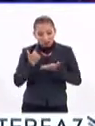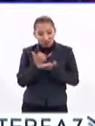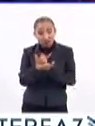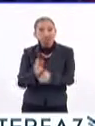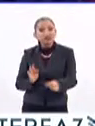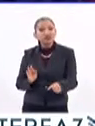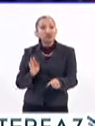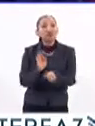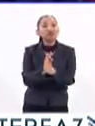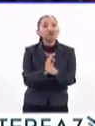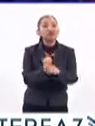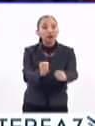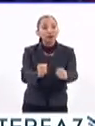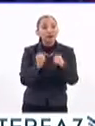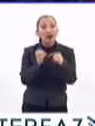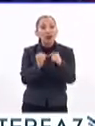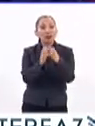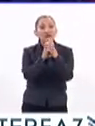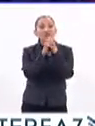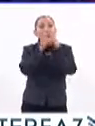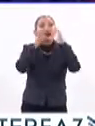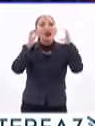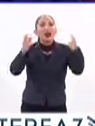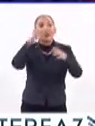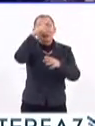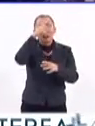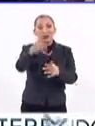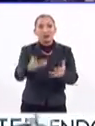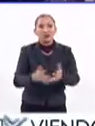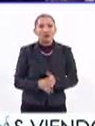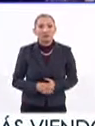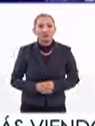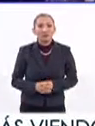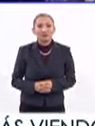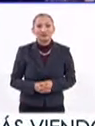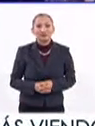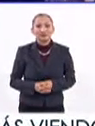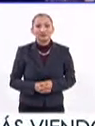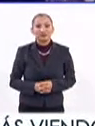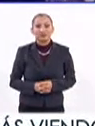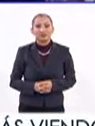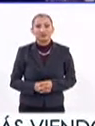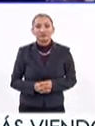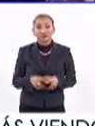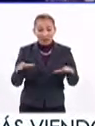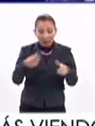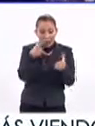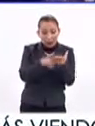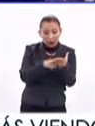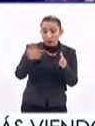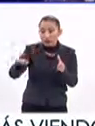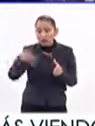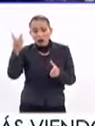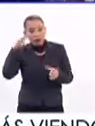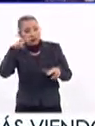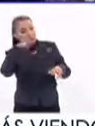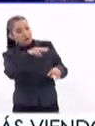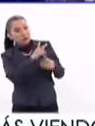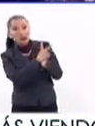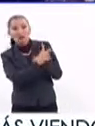la grandeza de México al interior y hacia afuera.